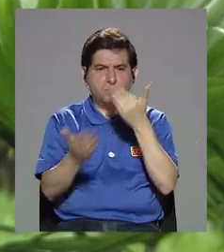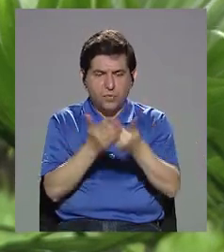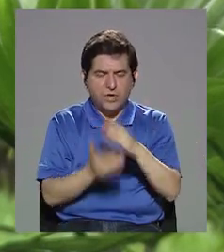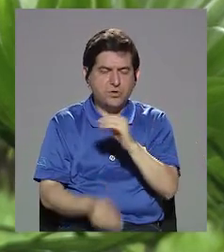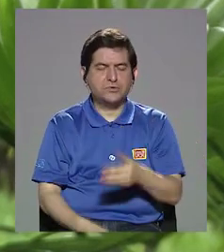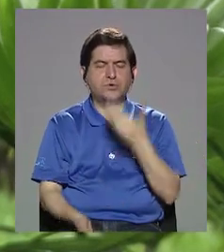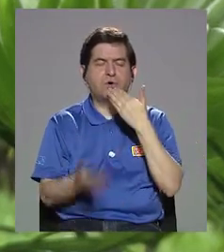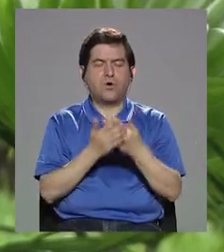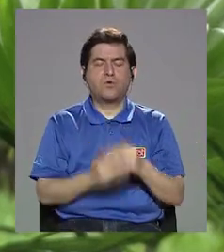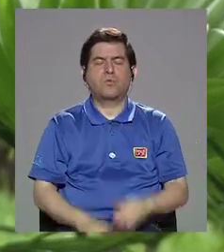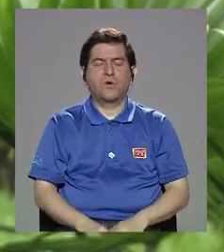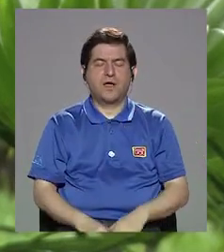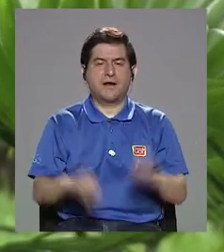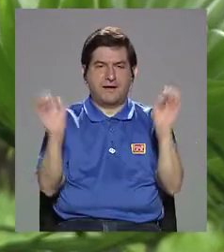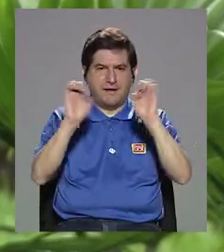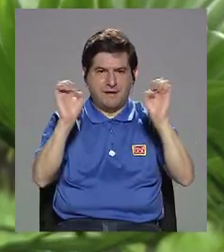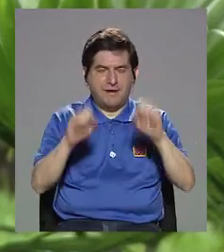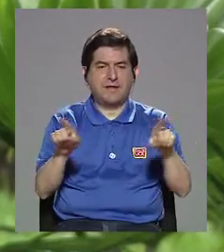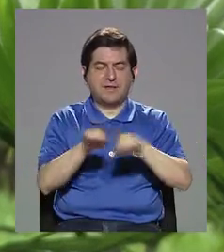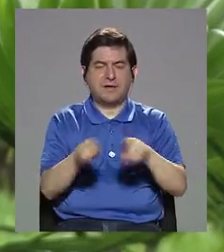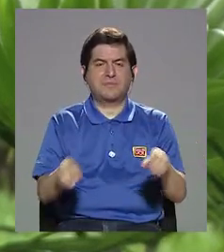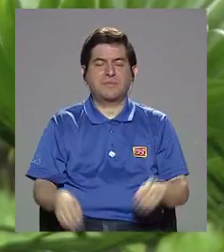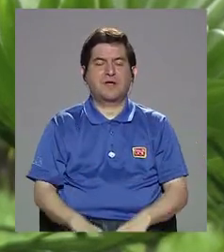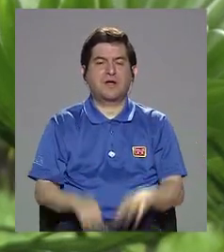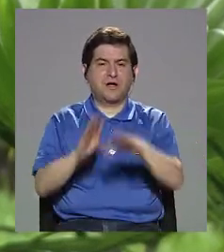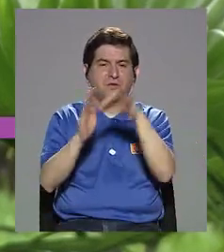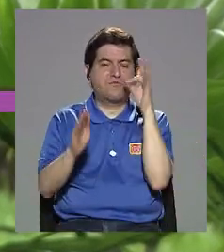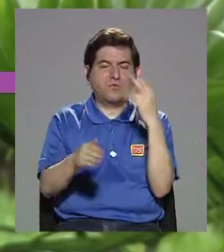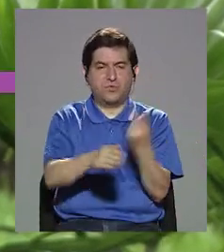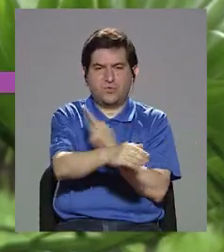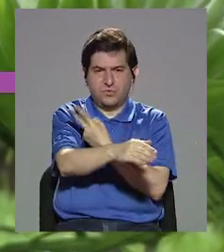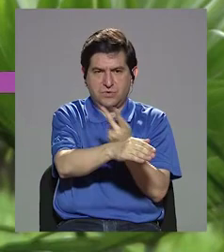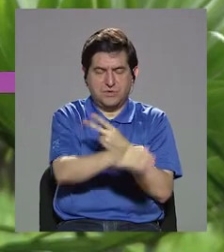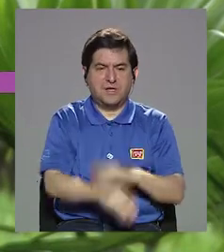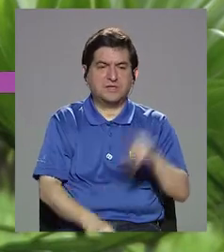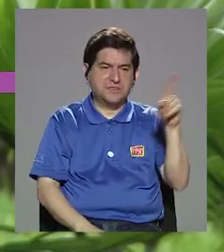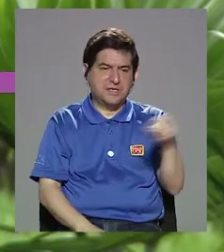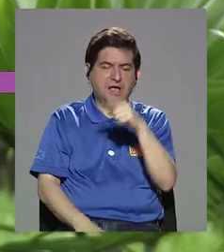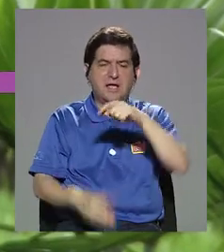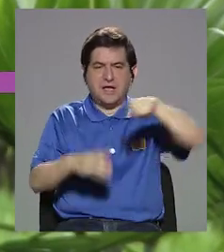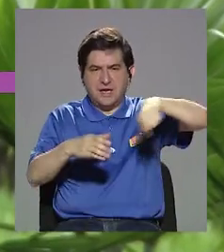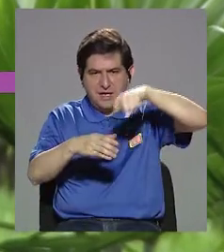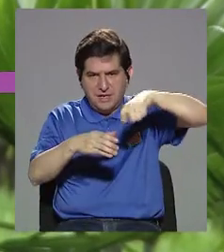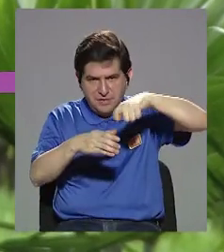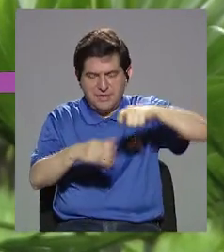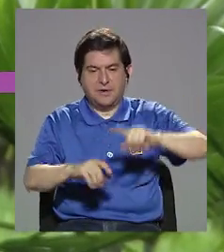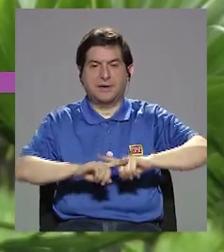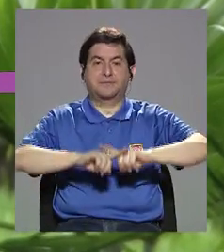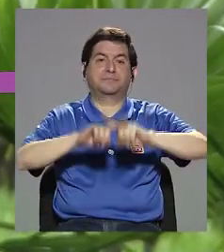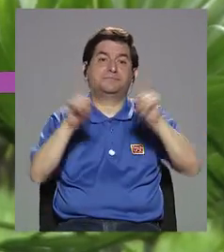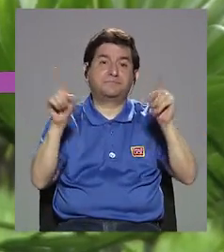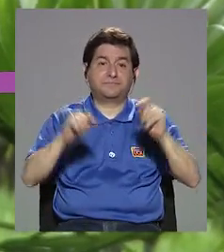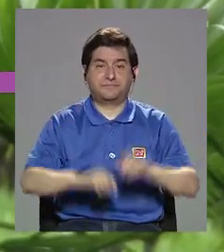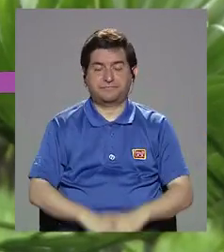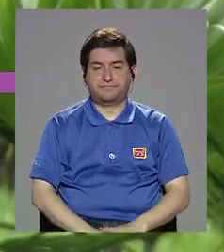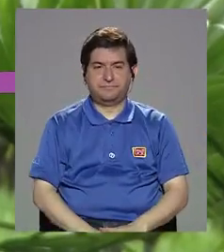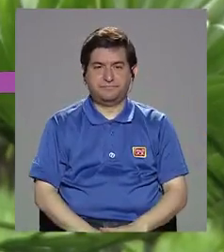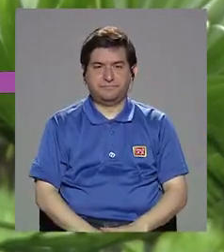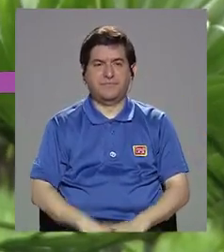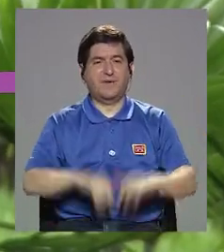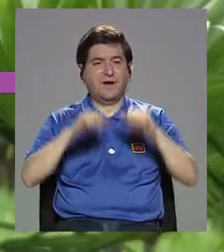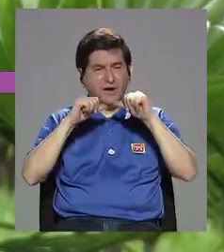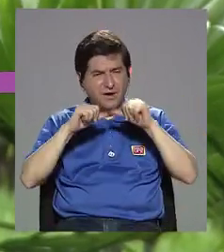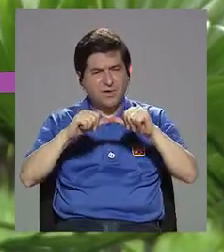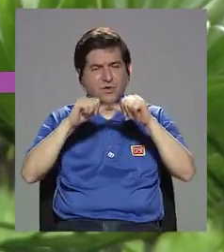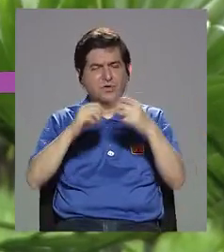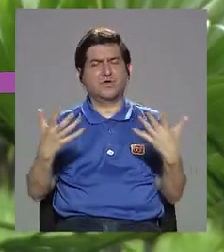buenas fuentes de energía y que hay que comer más frutas y vegetales y quitar el azúcar. Pero todavía